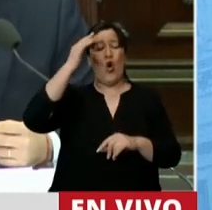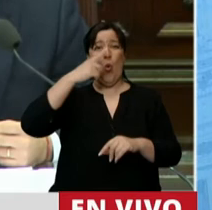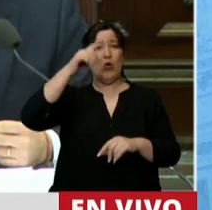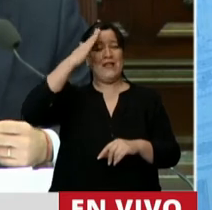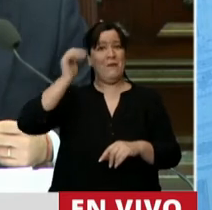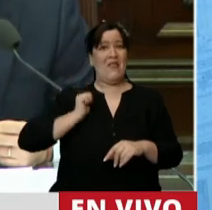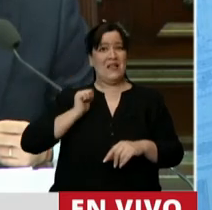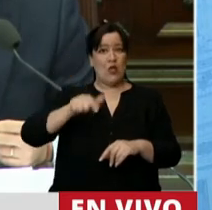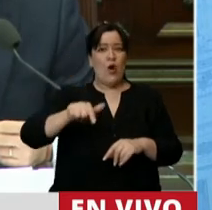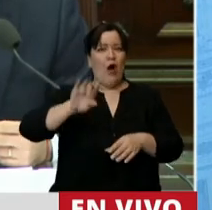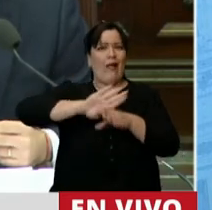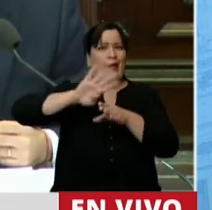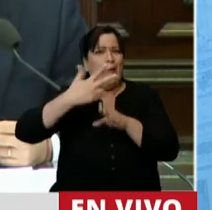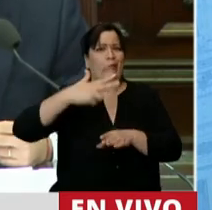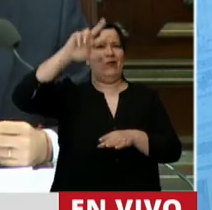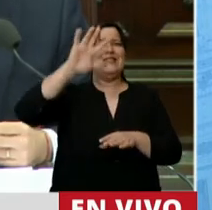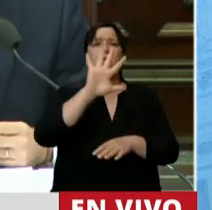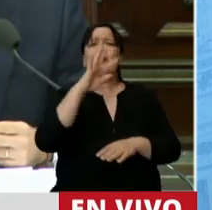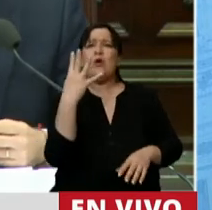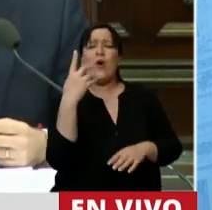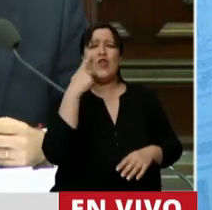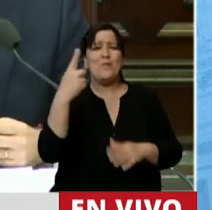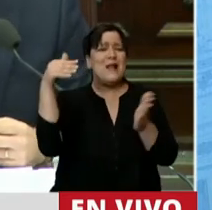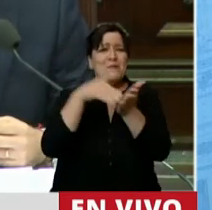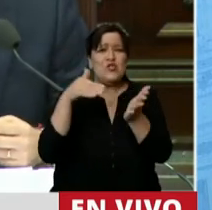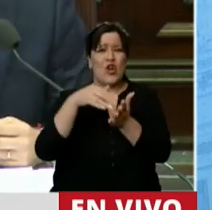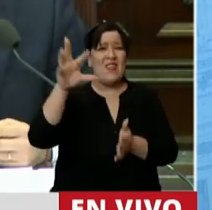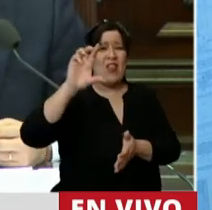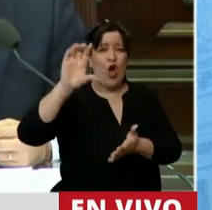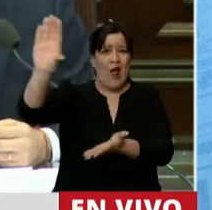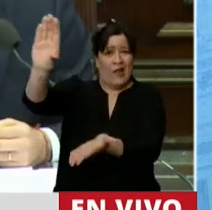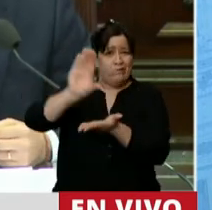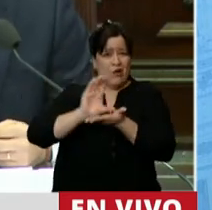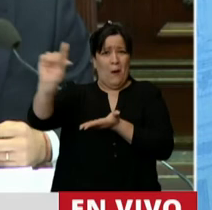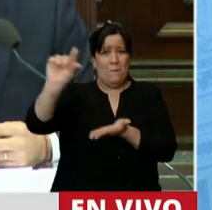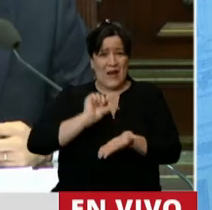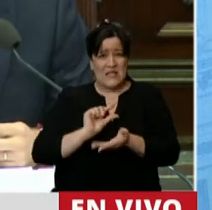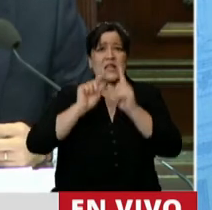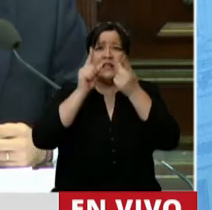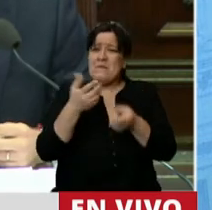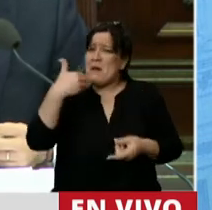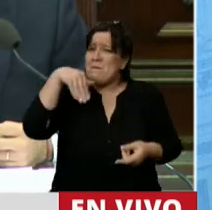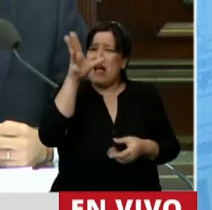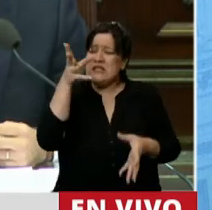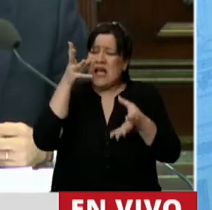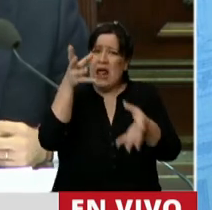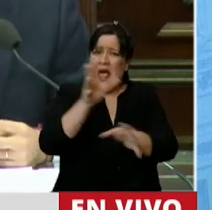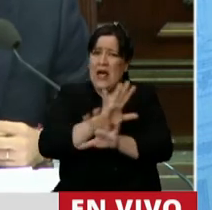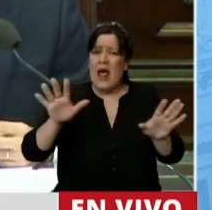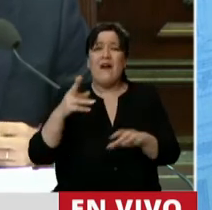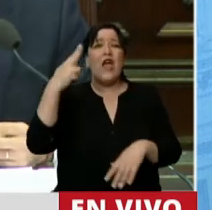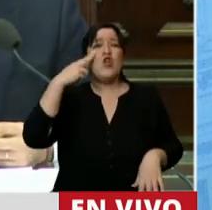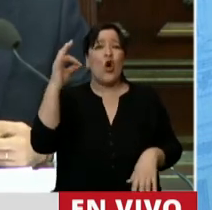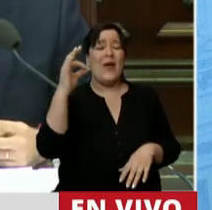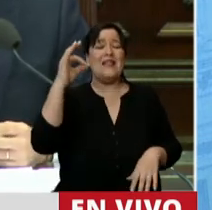Tomaron 104.000 millones de dólares en cuatro años y al mismo tiempo, y lo más grave, fugaron más de 90